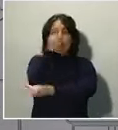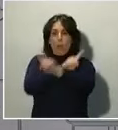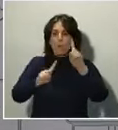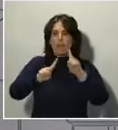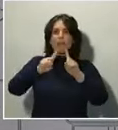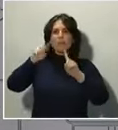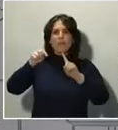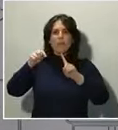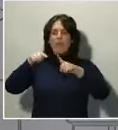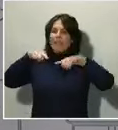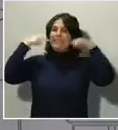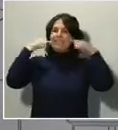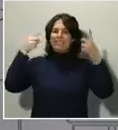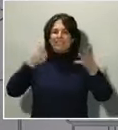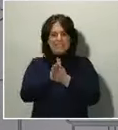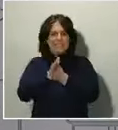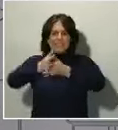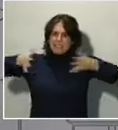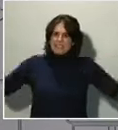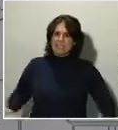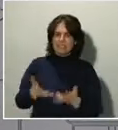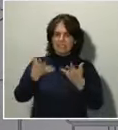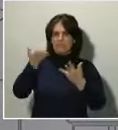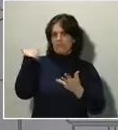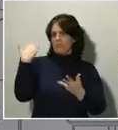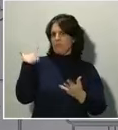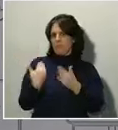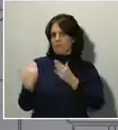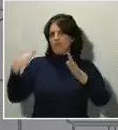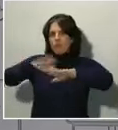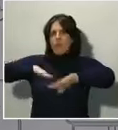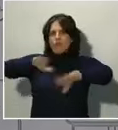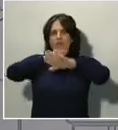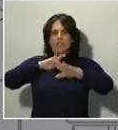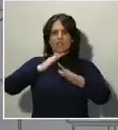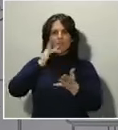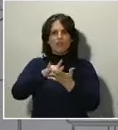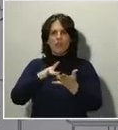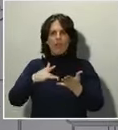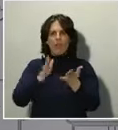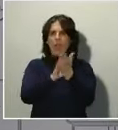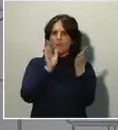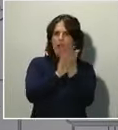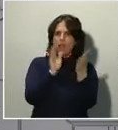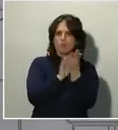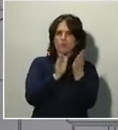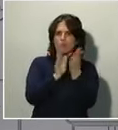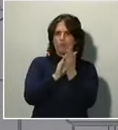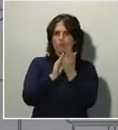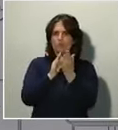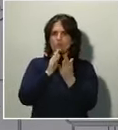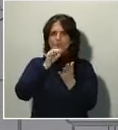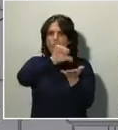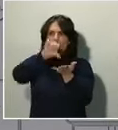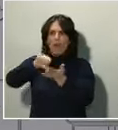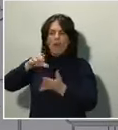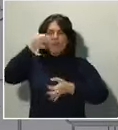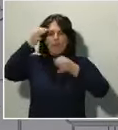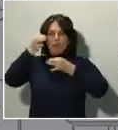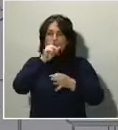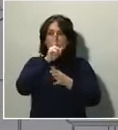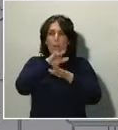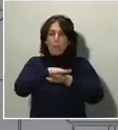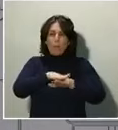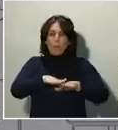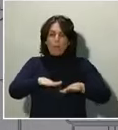de aplausos en medio del nuevo silencio de nuestras ciudades y de nuestros pueblos. Aplausos que empezaron siendo para los